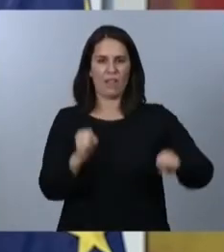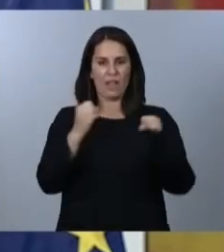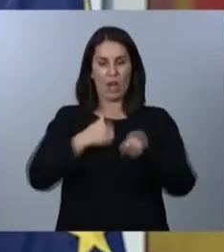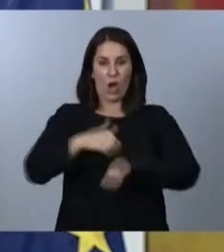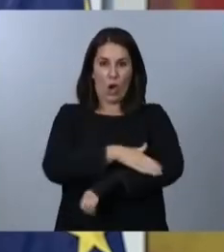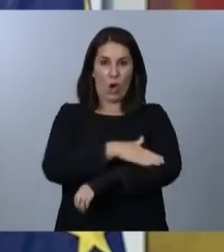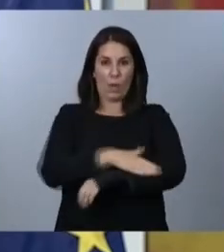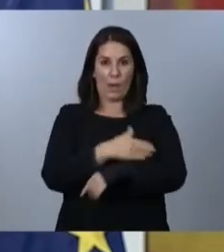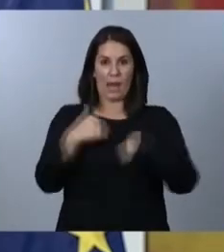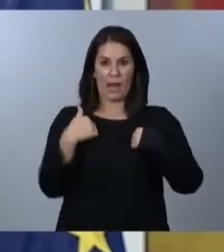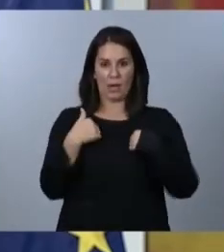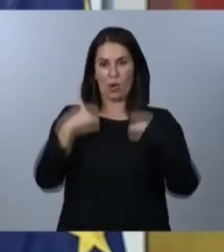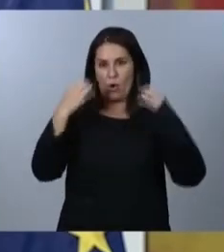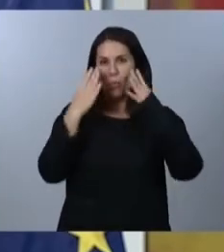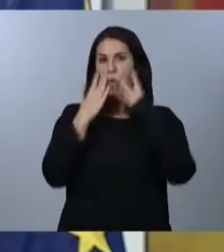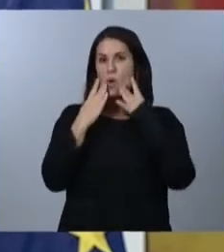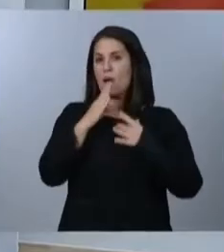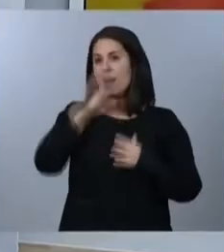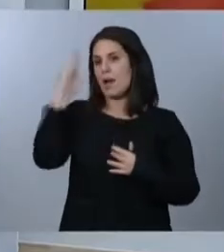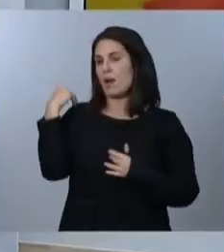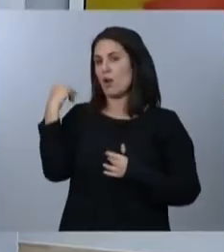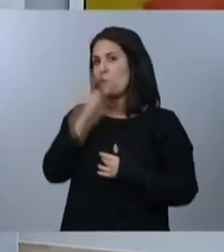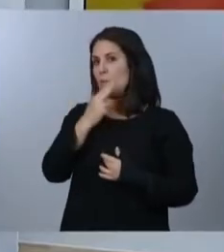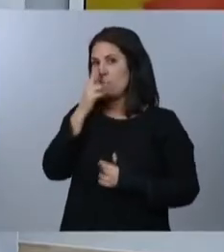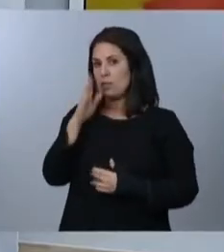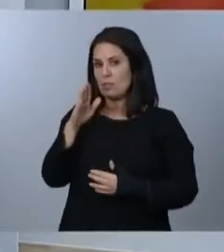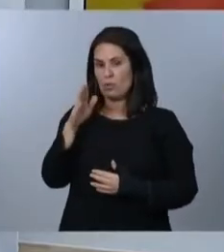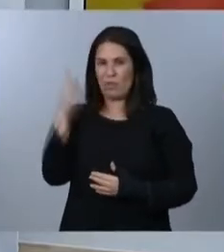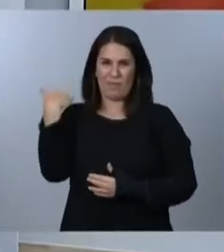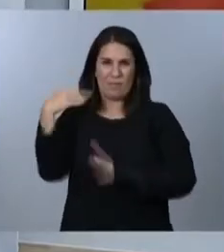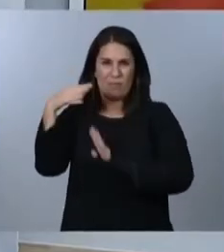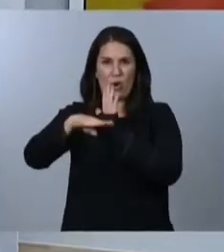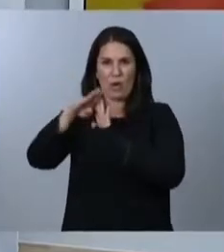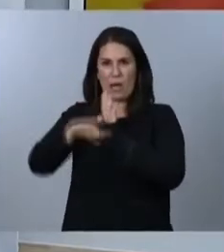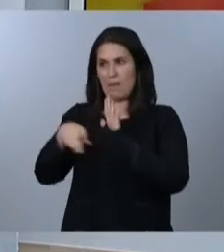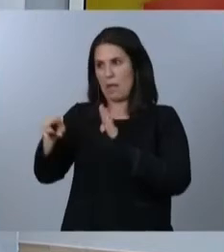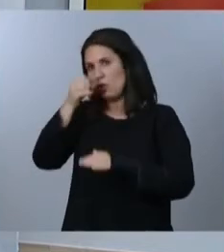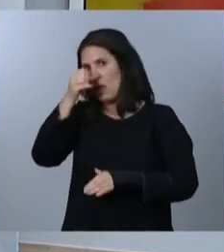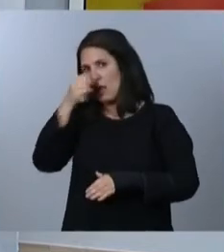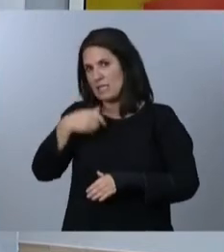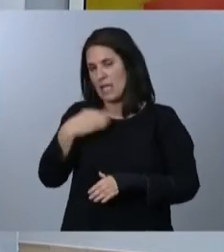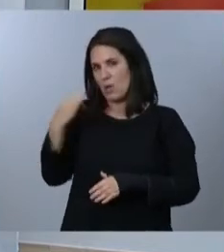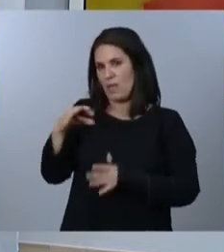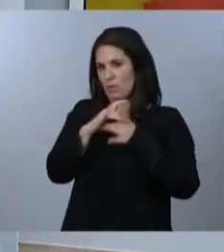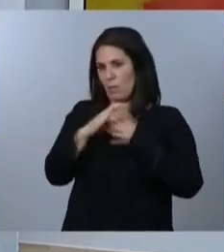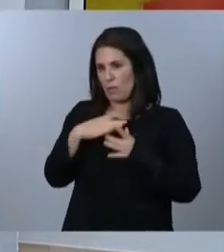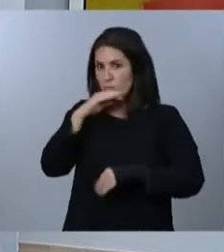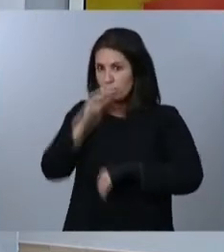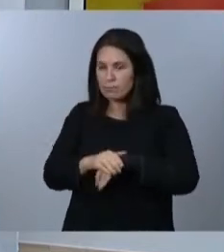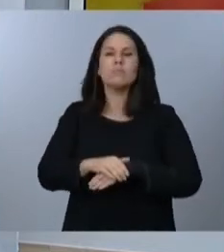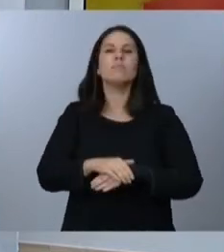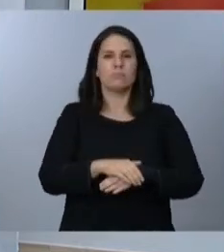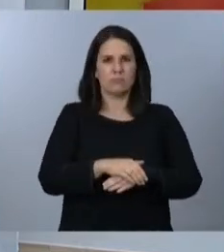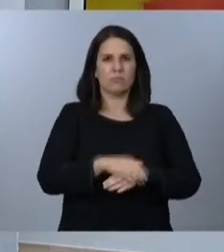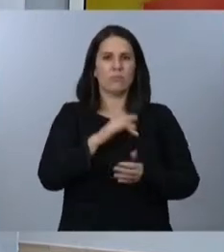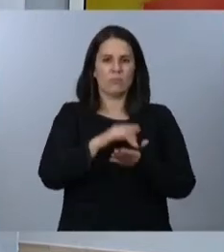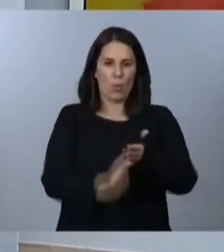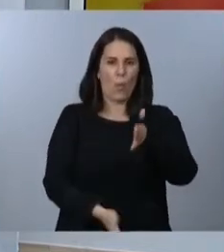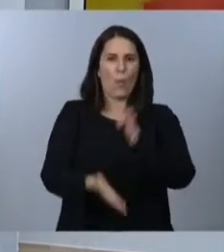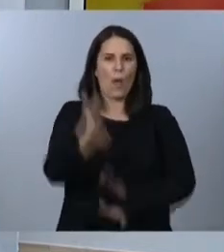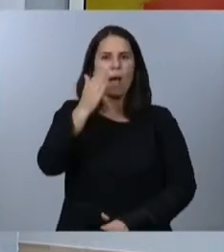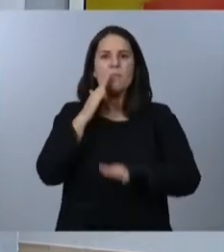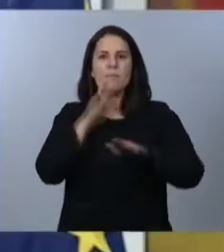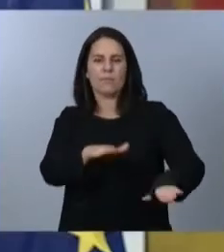tal y como nos habíamos comprometido en el programa que acordamos el Partido Socialista y Unidas Podemos, va a tomar partido en favor de quienes viven de su